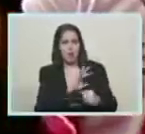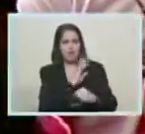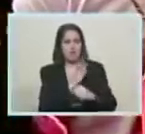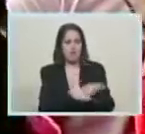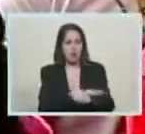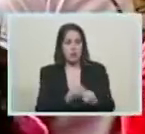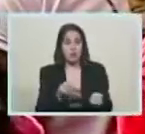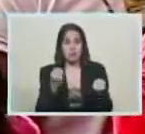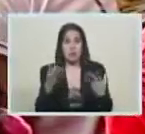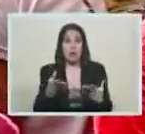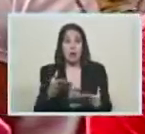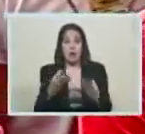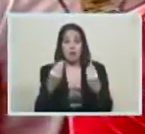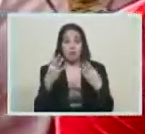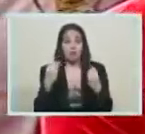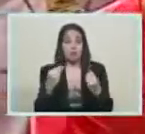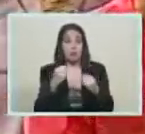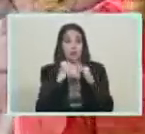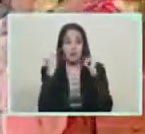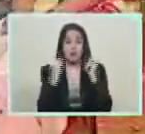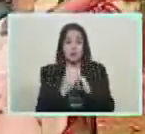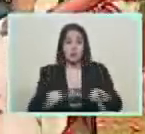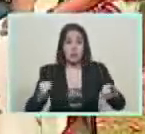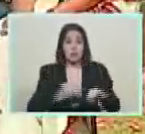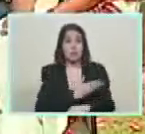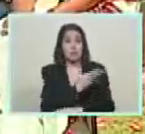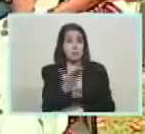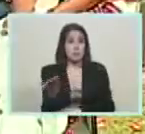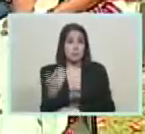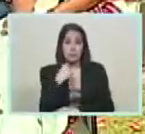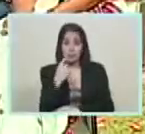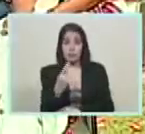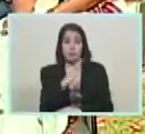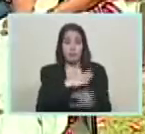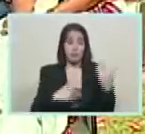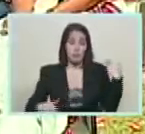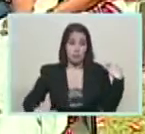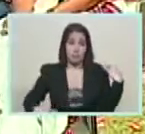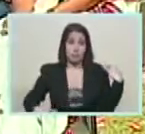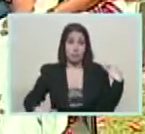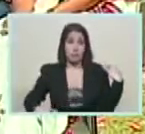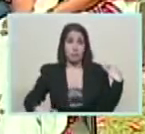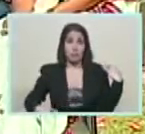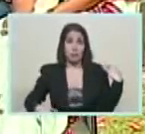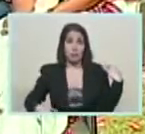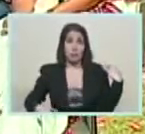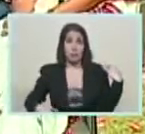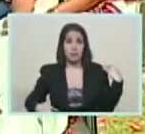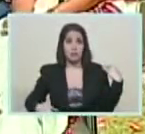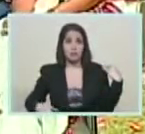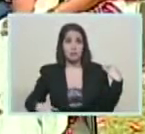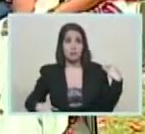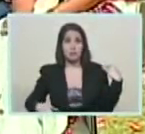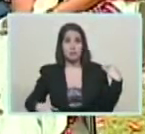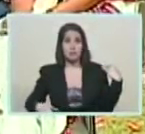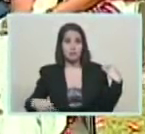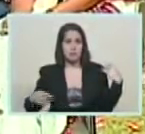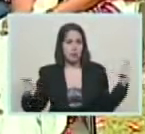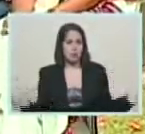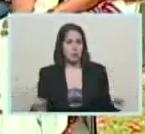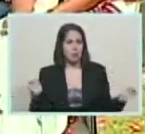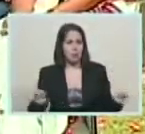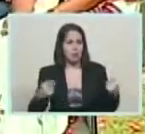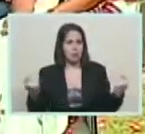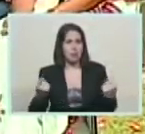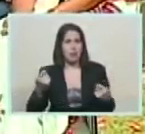estos carnavales de mucha felicidad. Y decía, presidente, que esto tiene mucho que ver con lo que tiene, digamos, con lo que impulsaba el